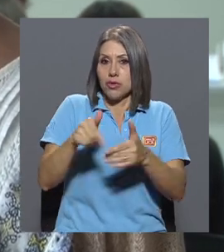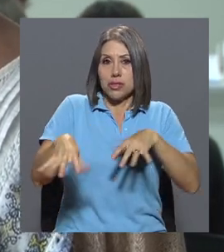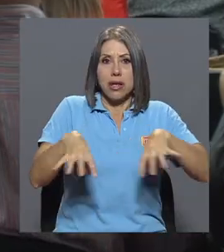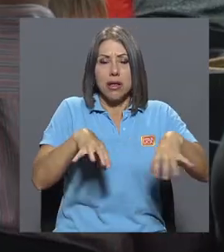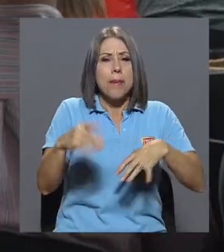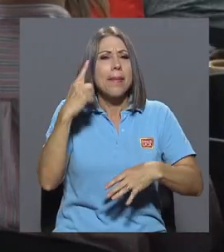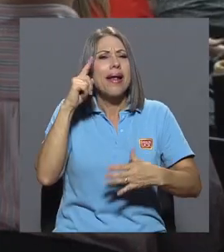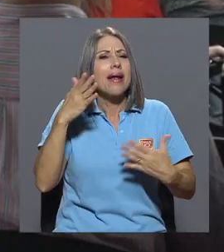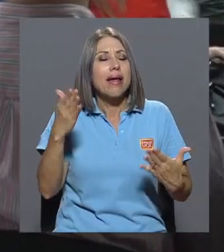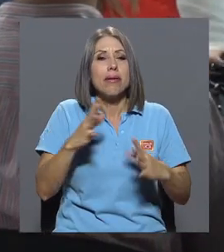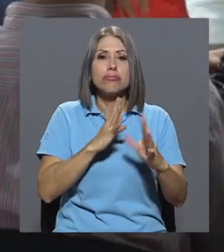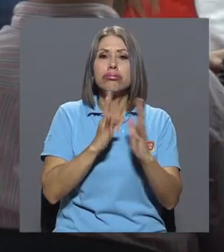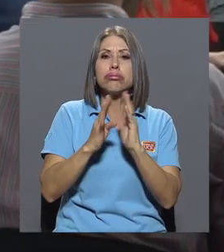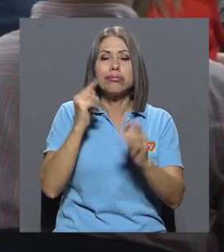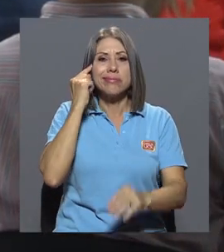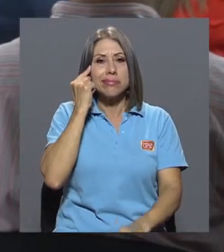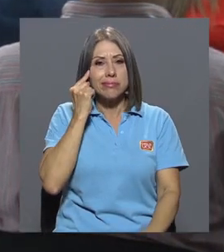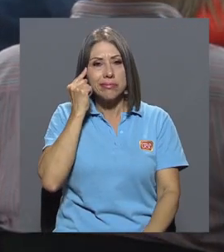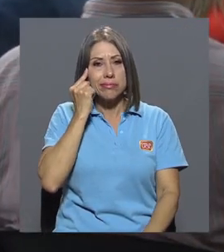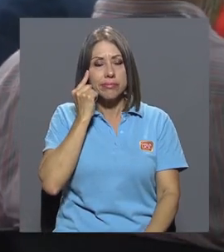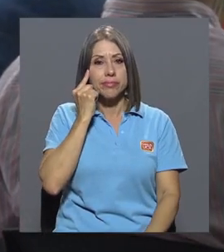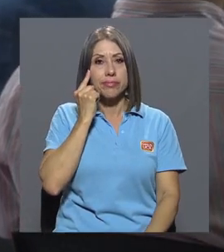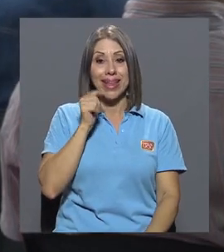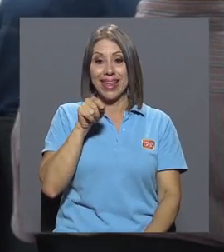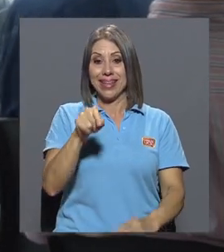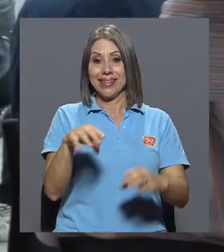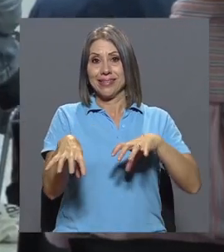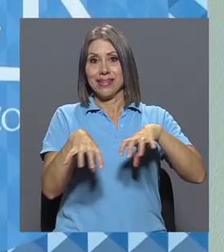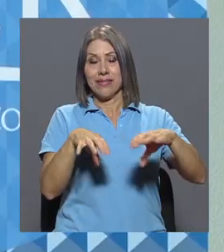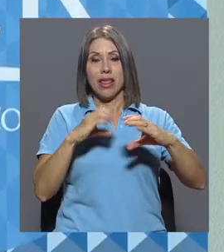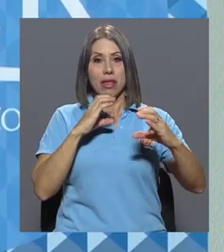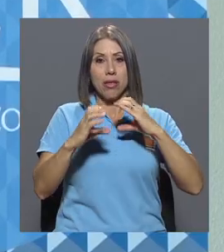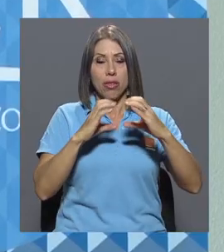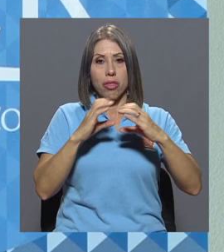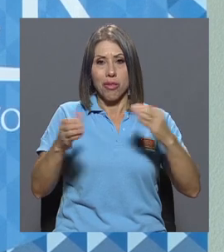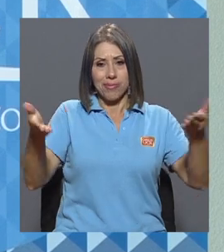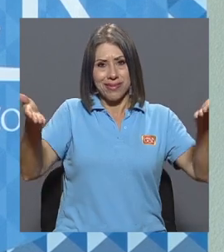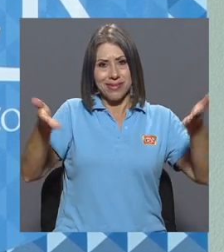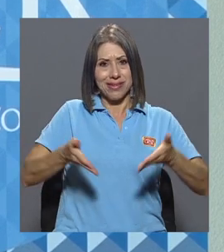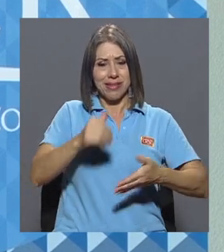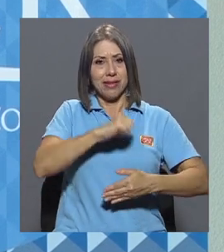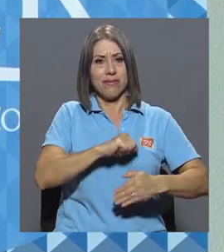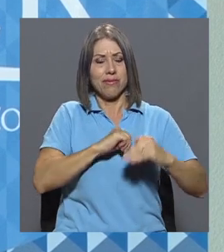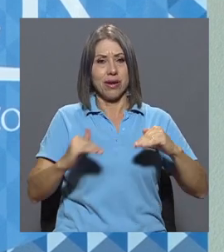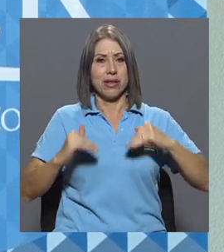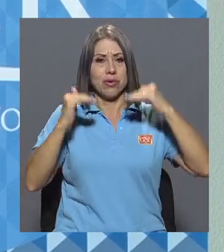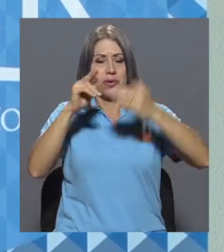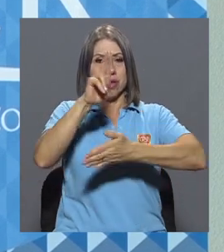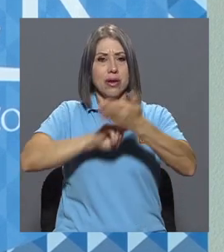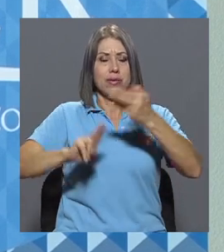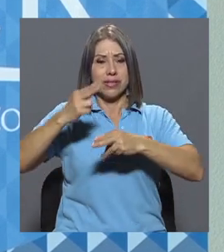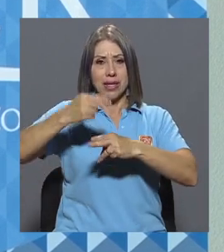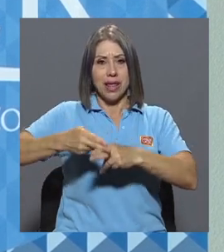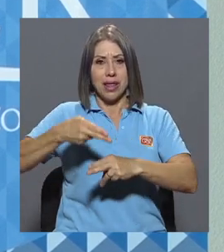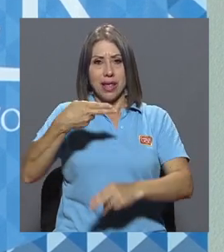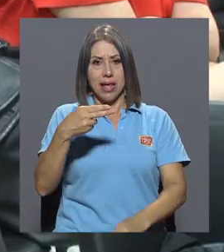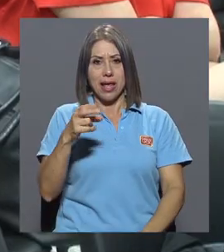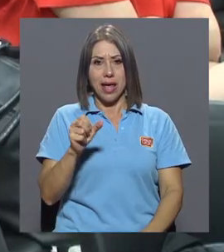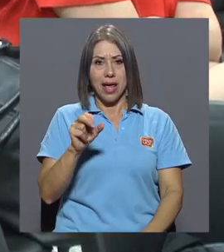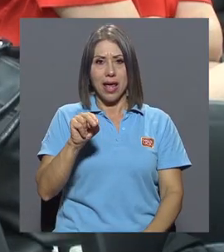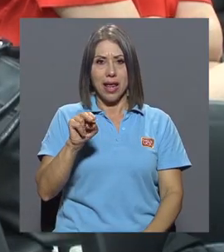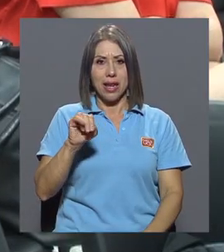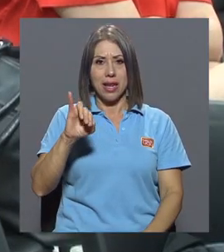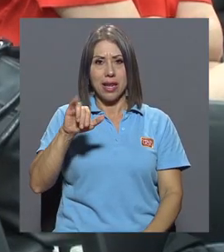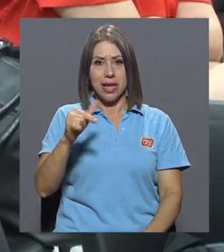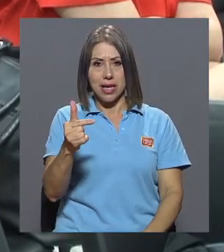reflexión. En el conversatorio estuvo presente el rector de la Universidad, don Henning Jensen, quien